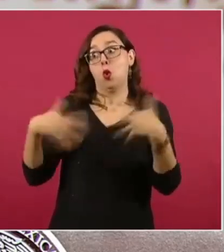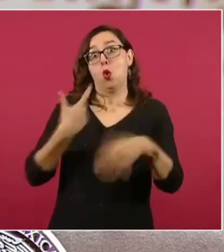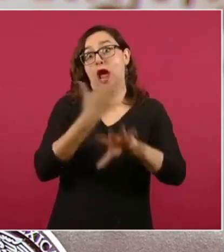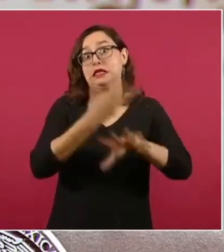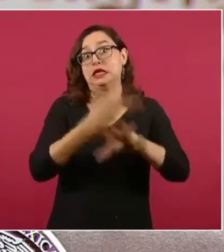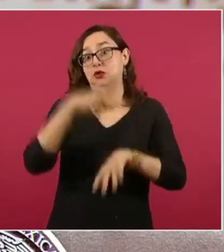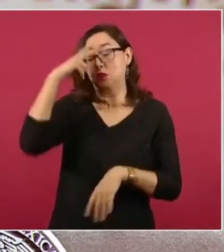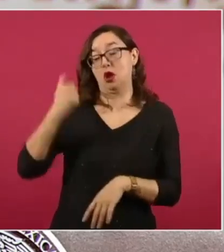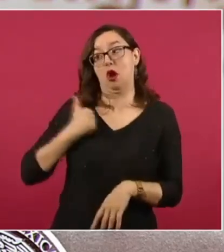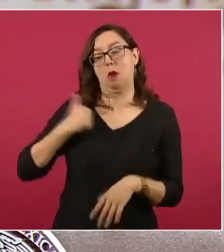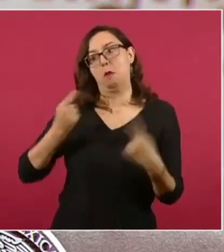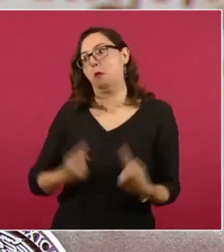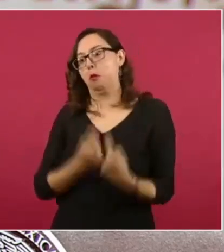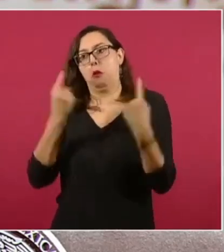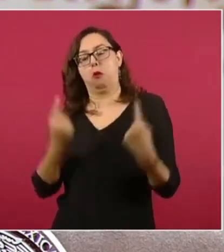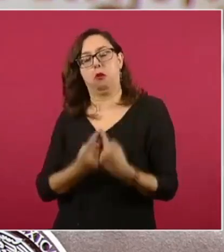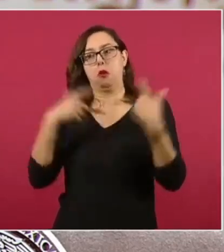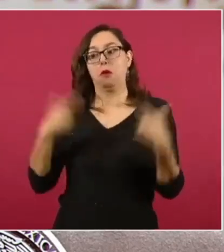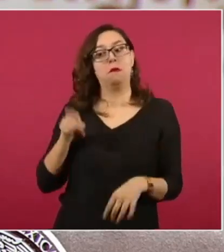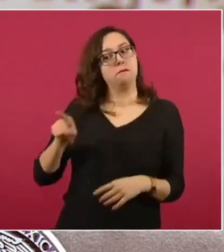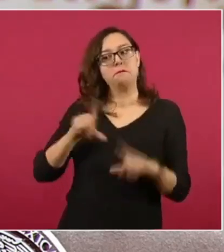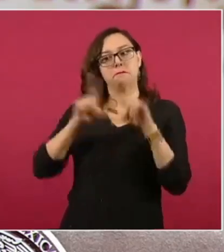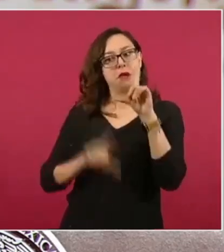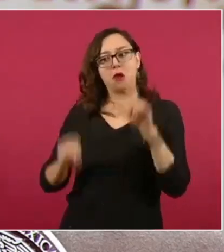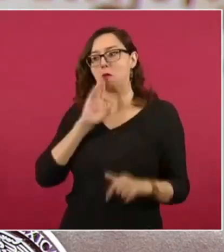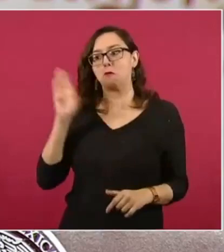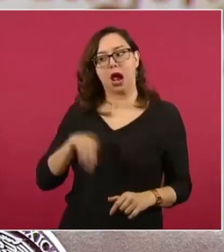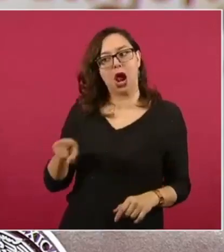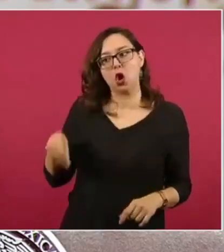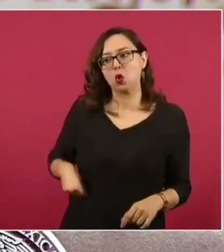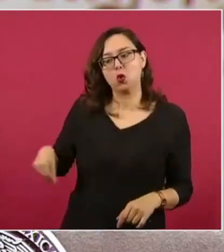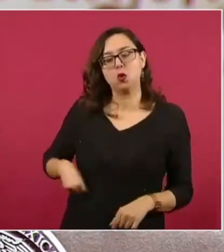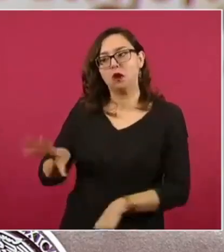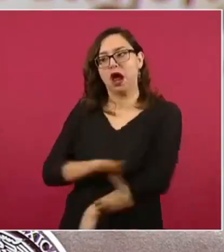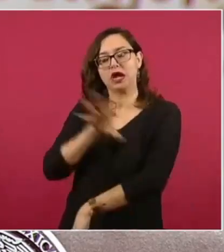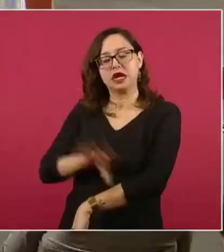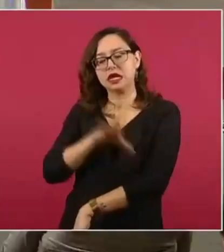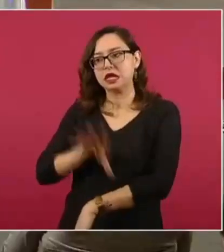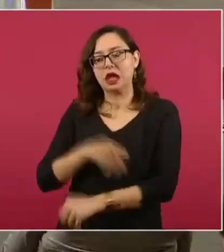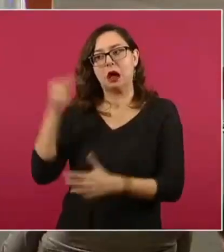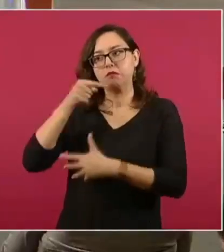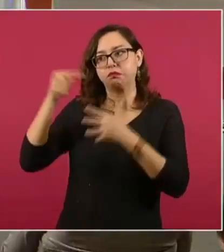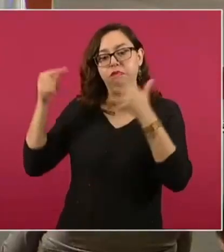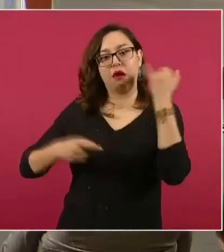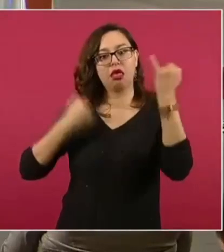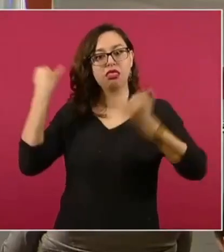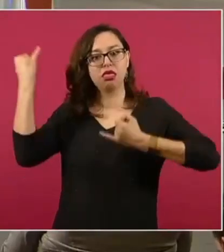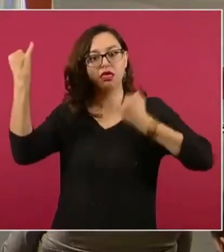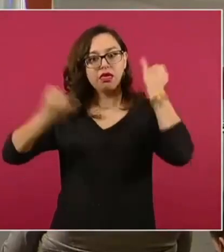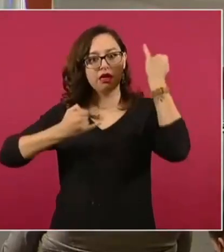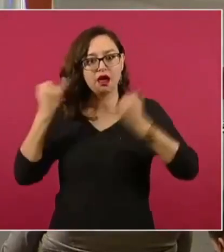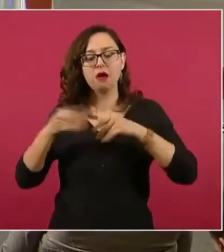Estados Unidos y Canadá por la política energética de México ha causado una avalancha de columnas, programas,